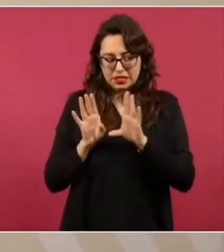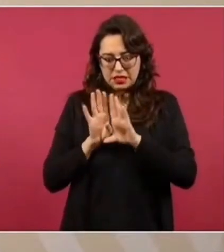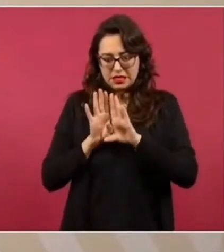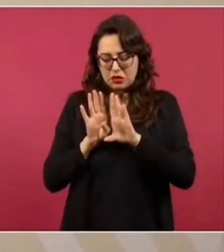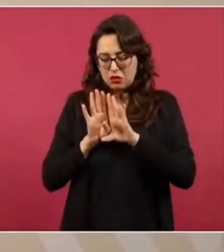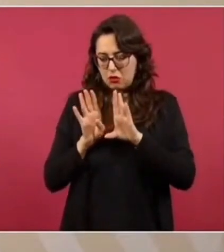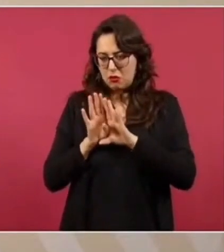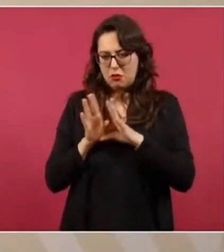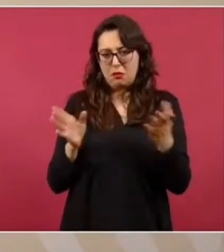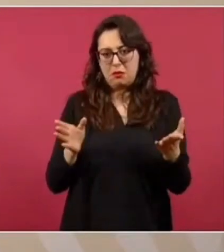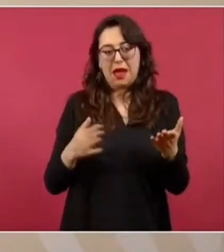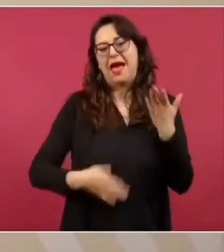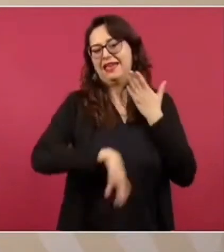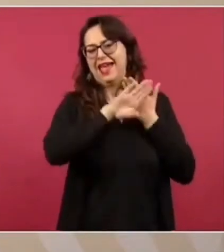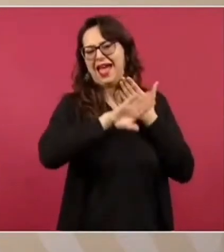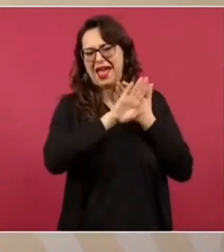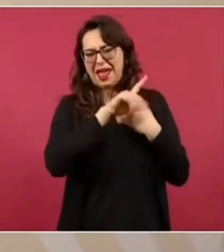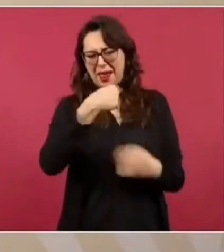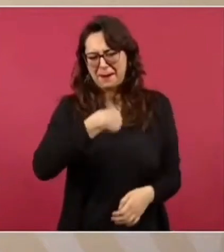eso es